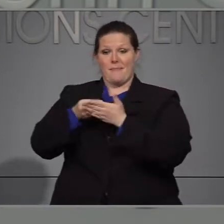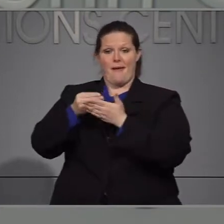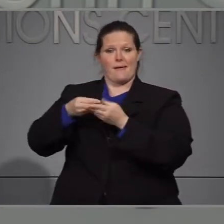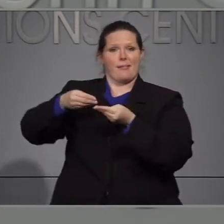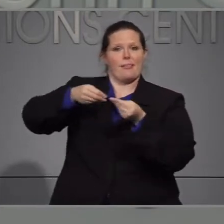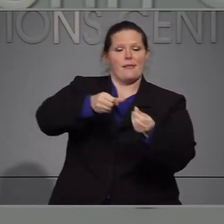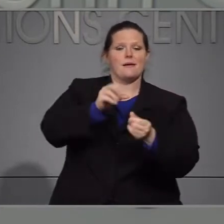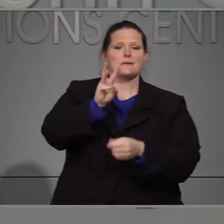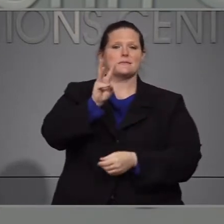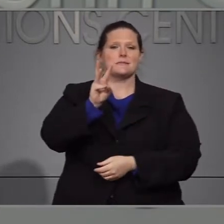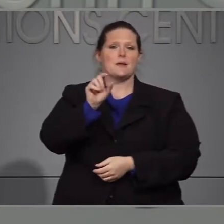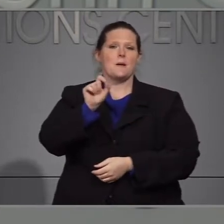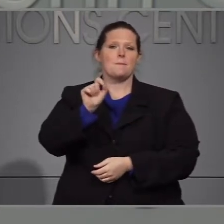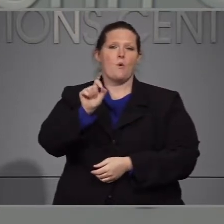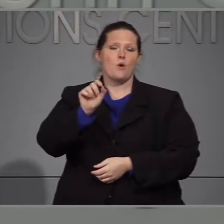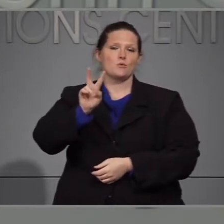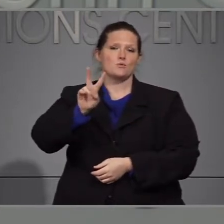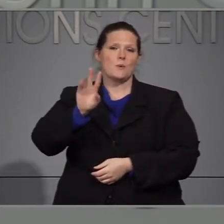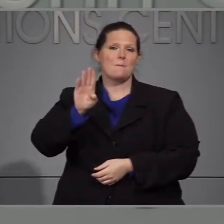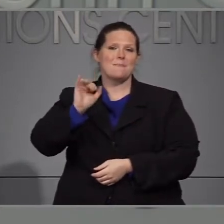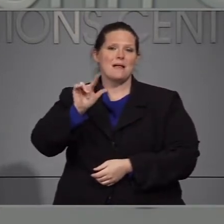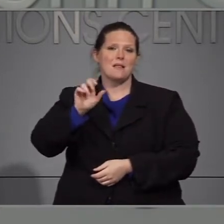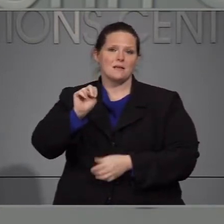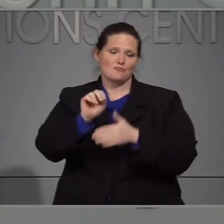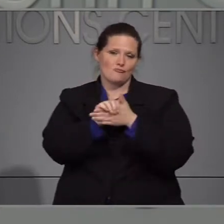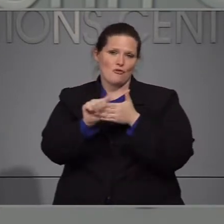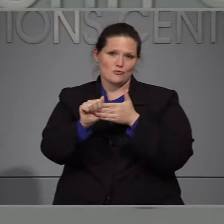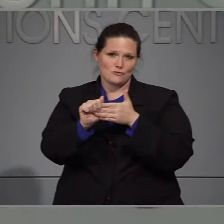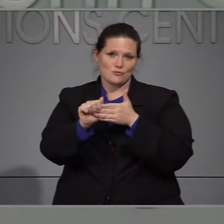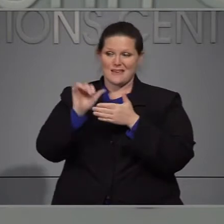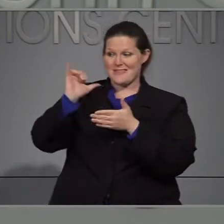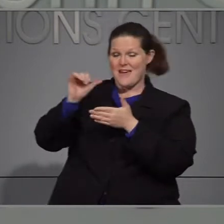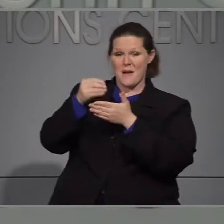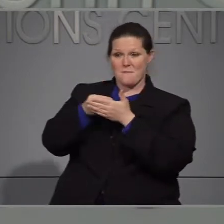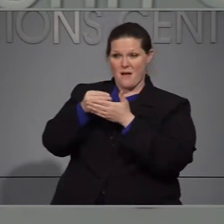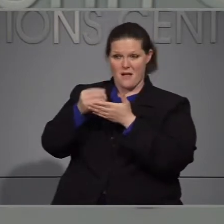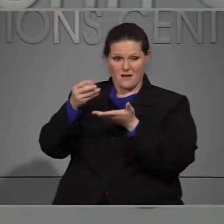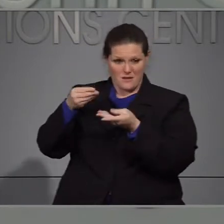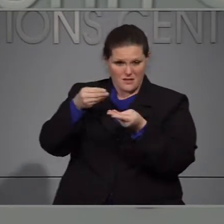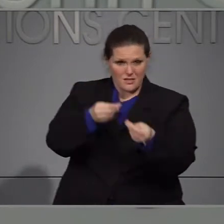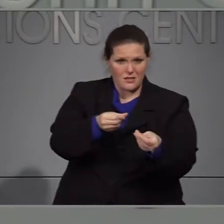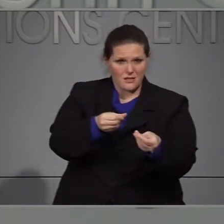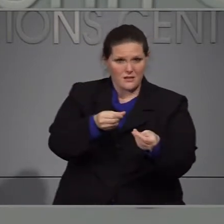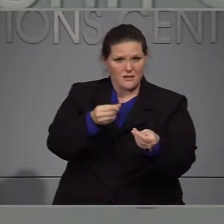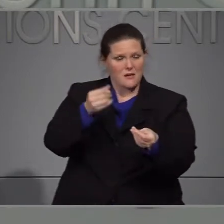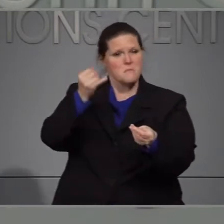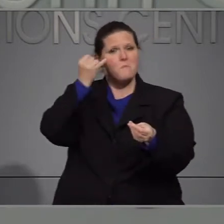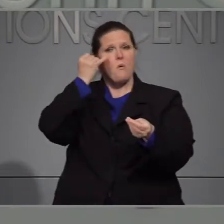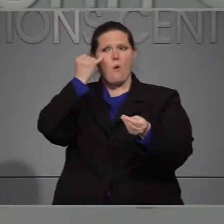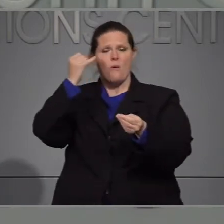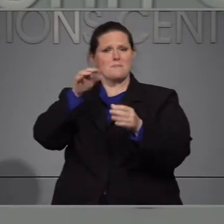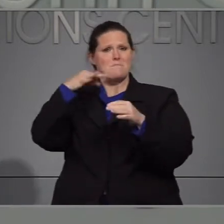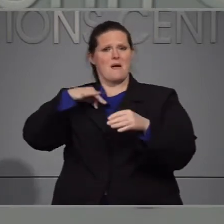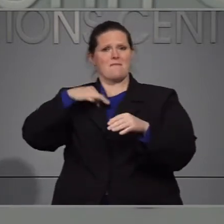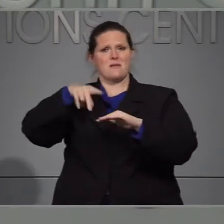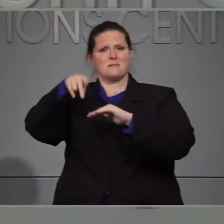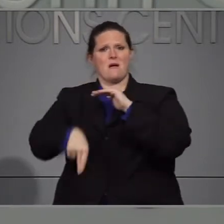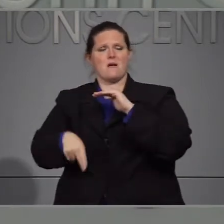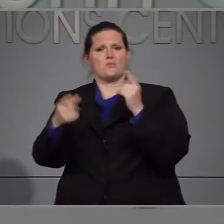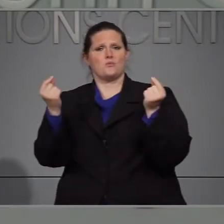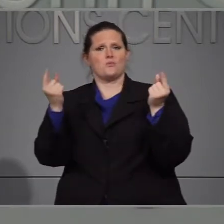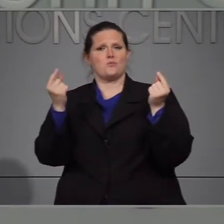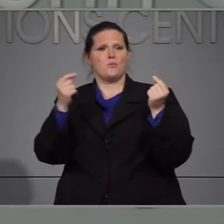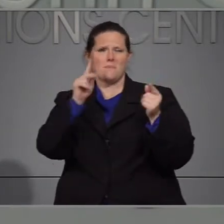seis punto dos miles de millones de dólares y les dañará a estas personas y a nuestra economía si